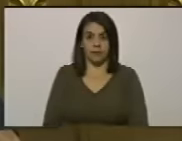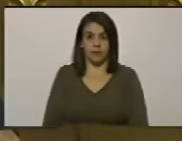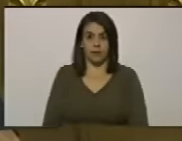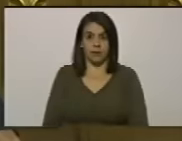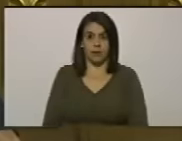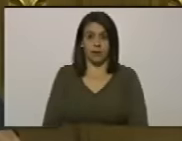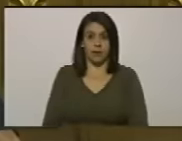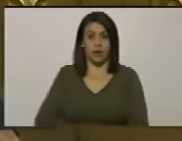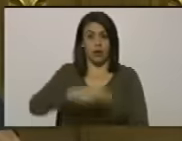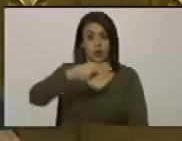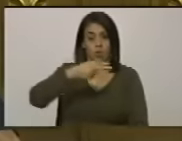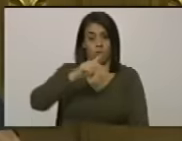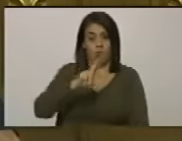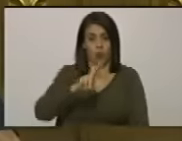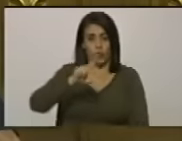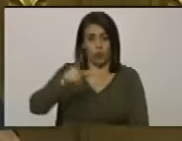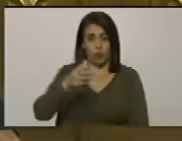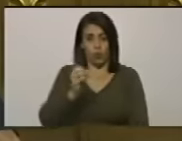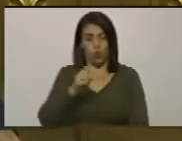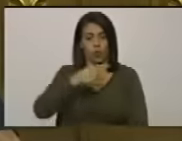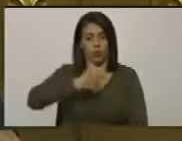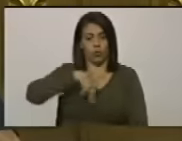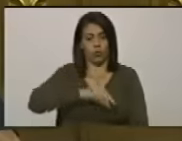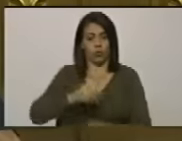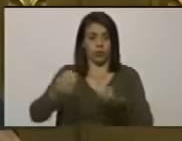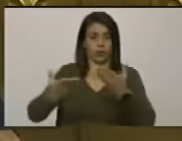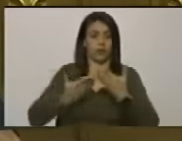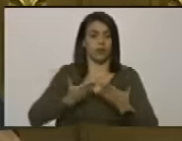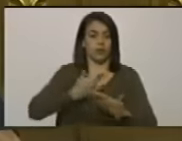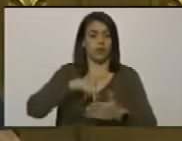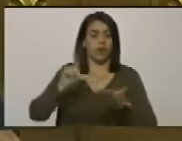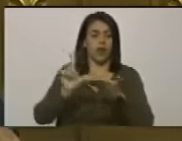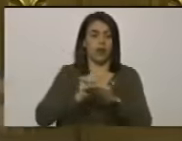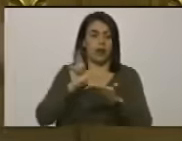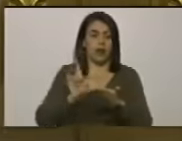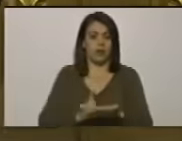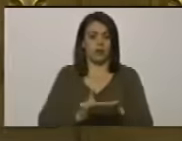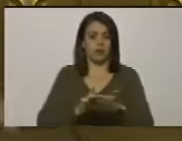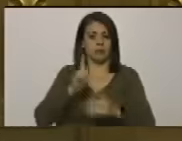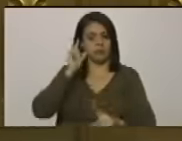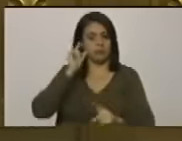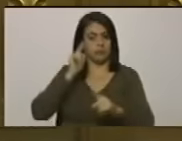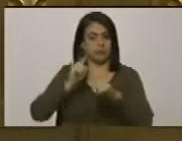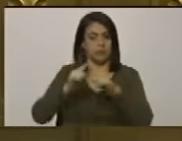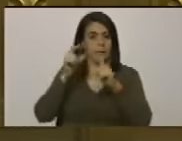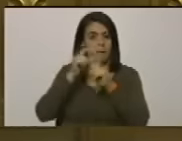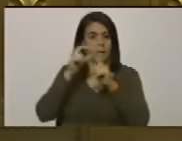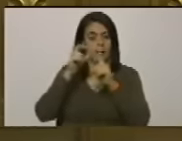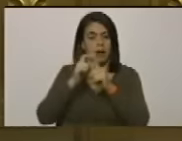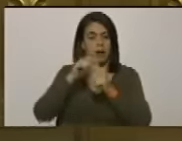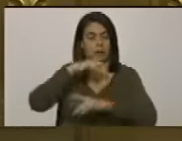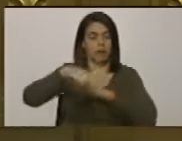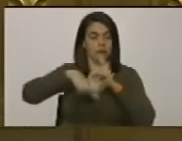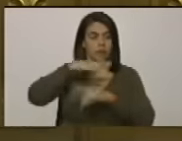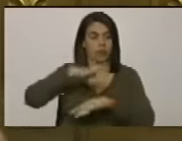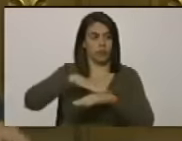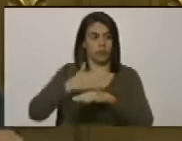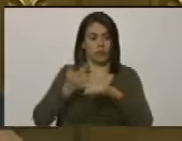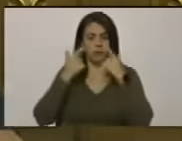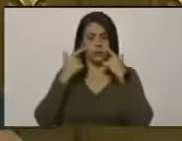Hugo Trejo nos dejó a nosotros en su libro la definición de que la revolución